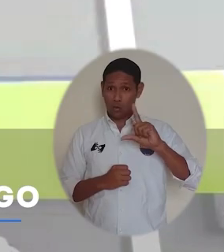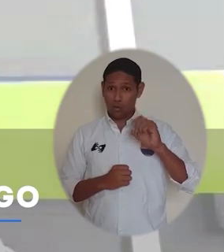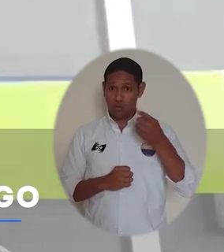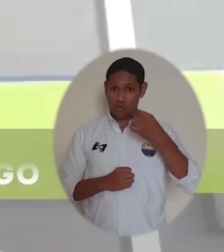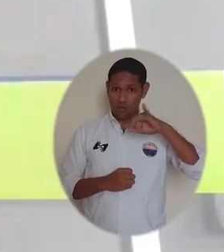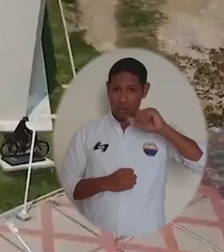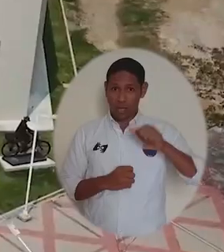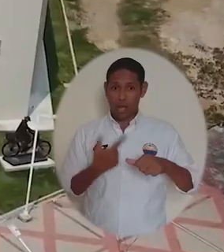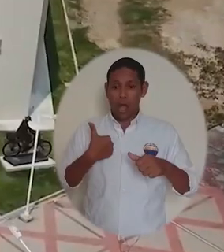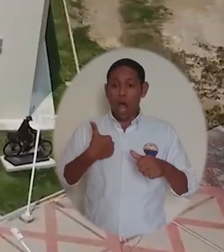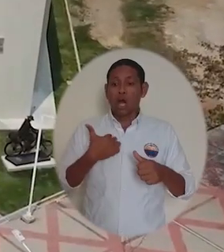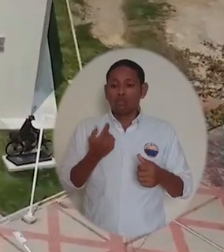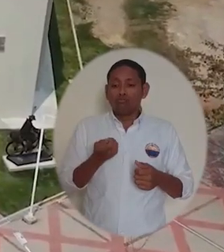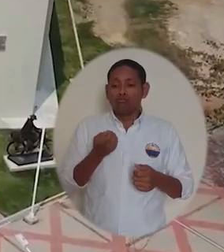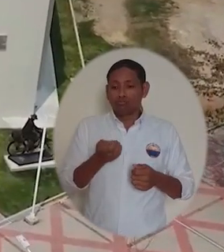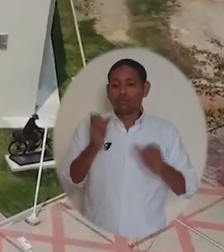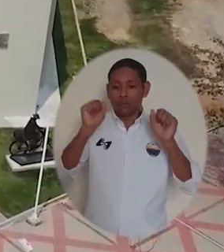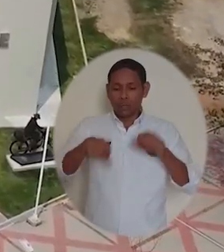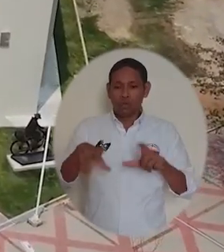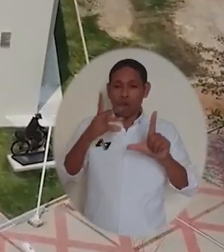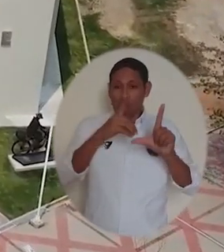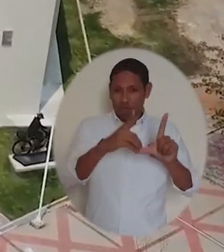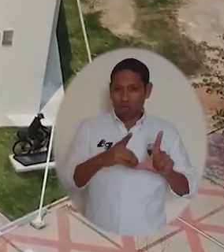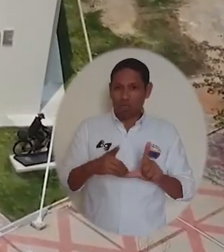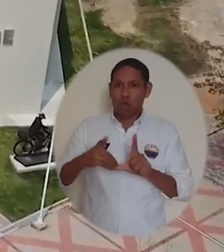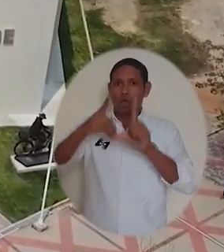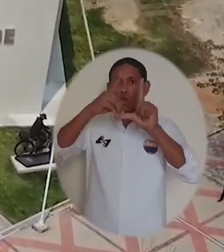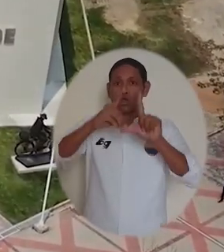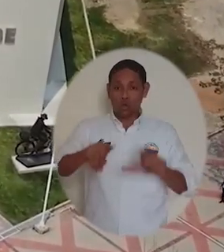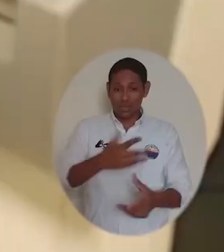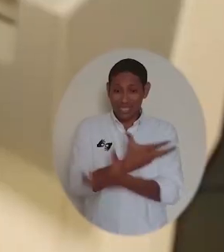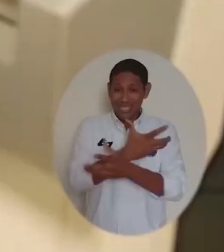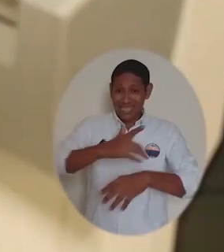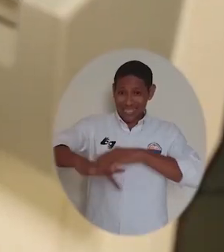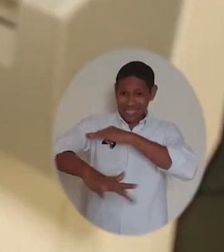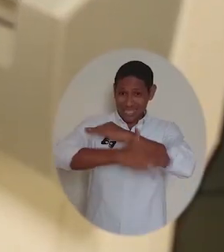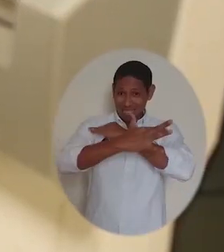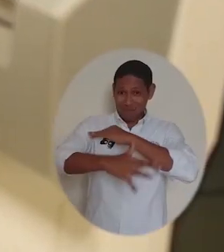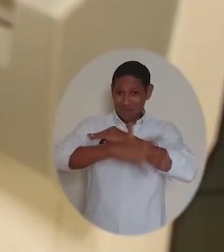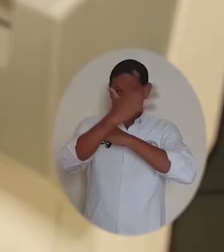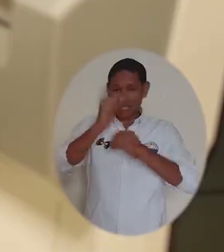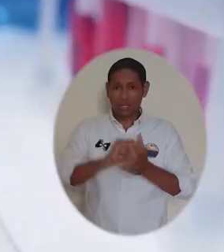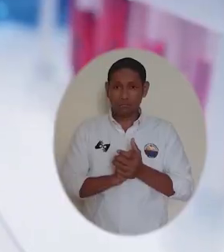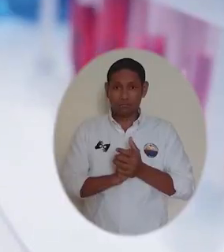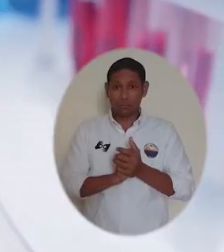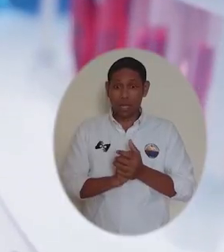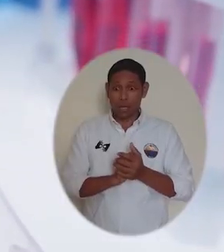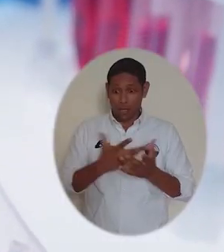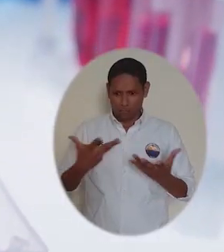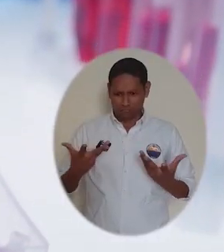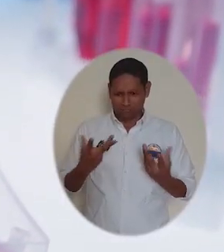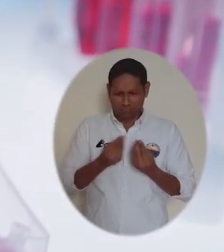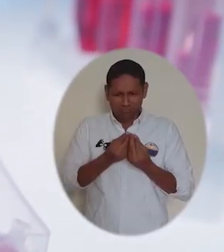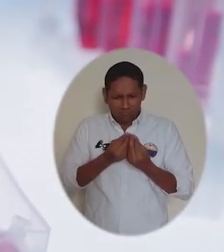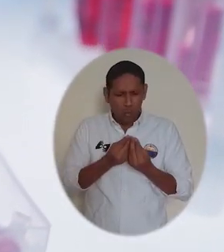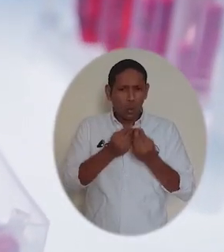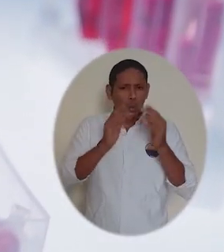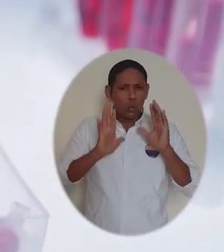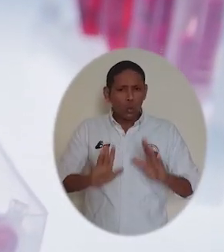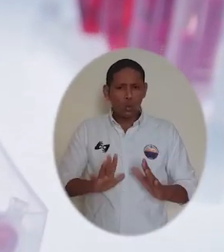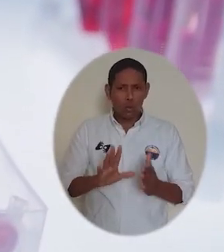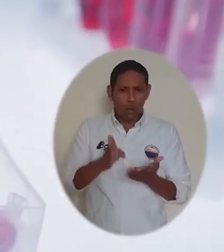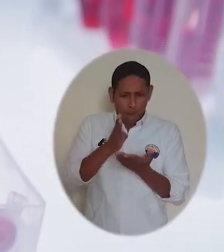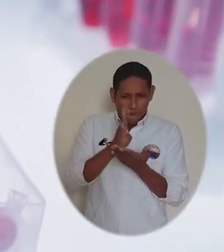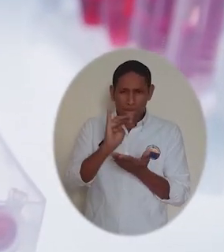a doctor en ciencias marinas. El programa de medicina y el programa de biología tienen un rol fundamental en esto de